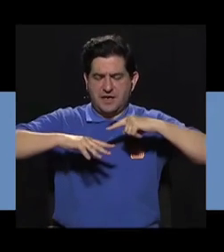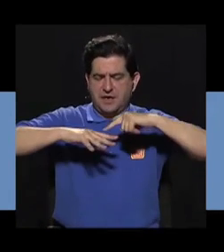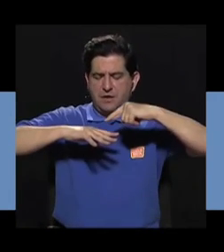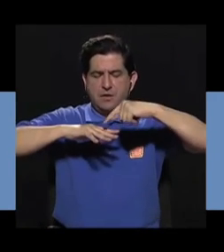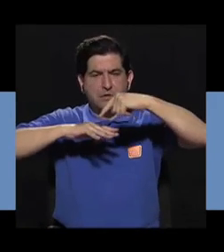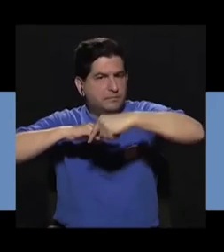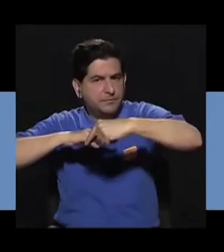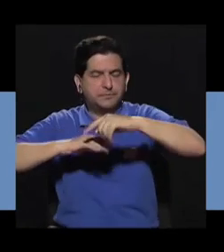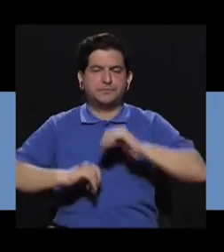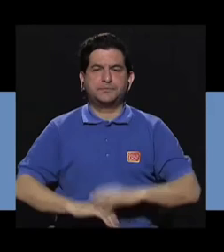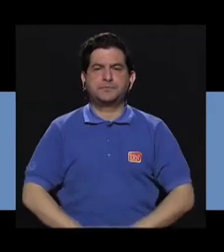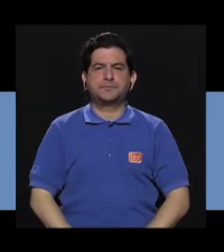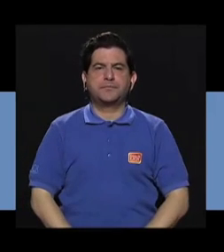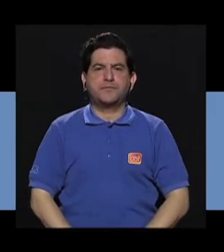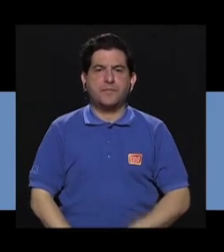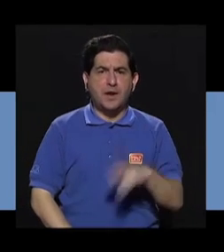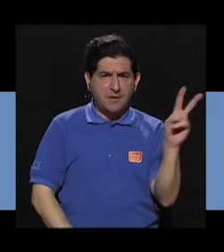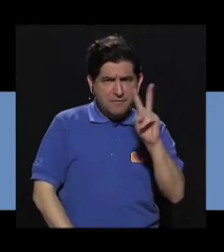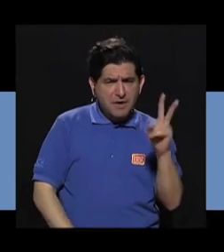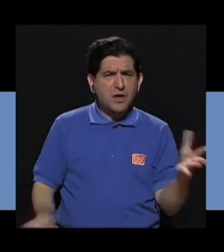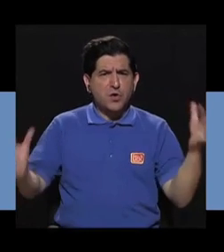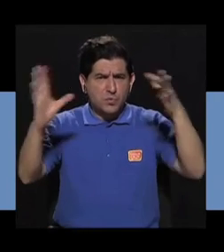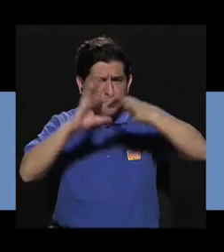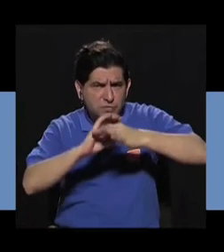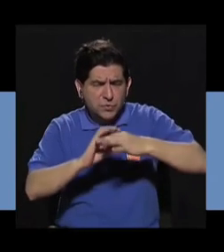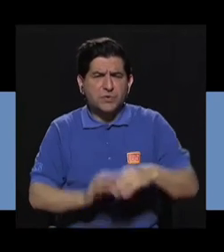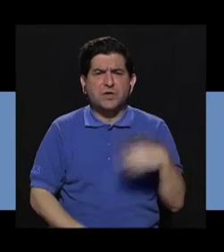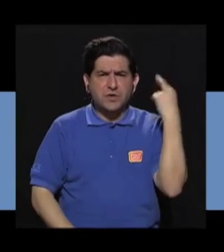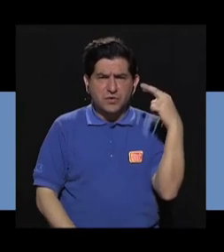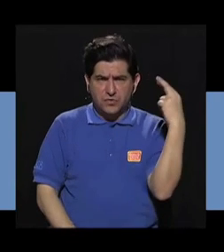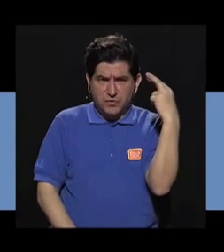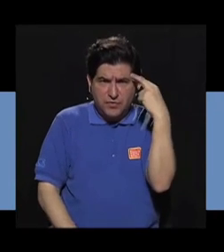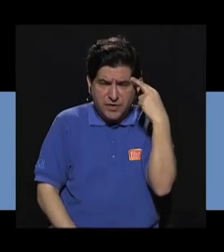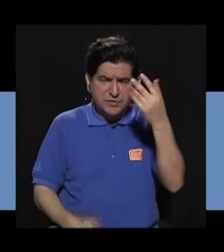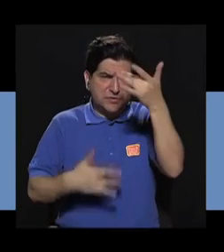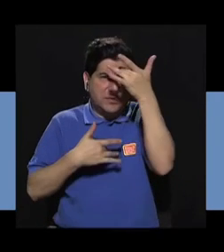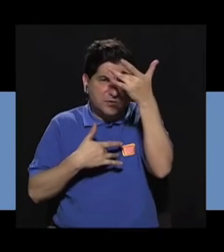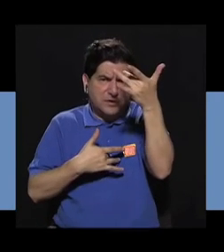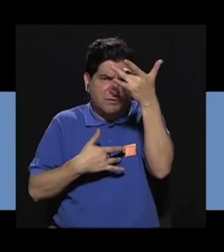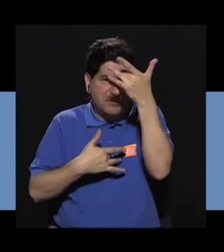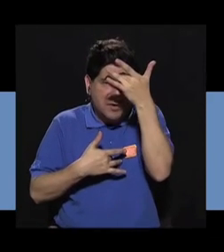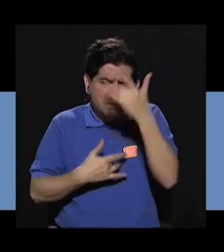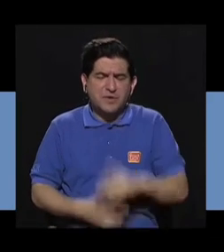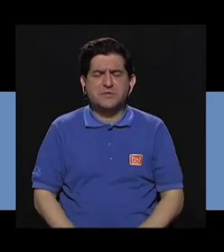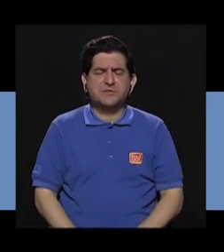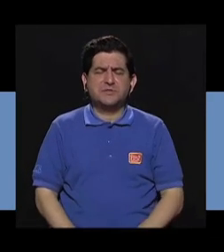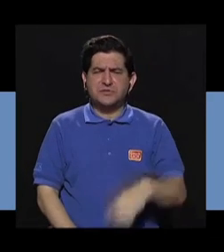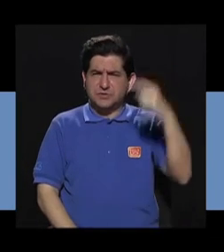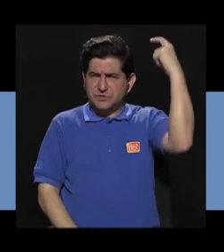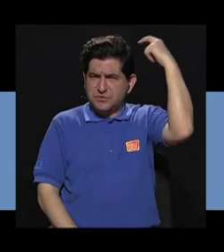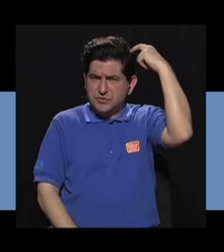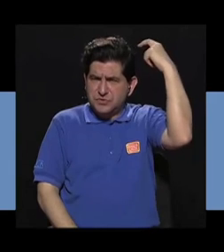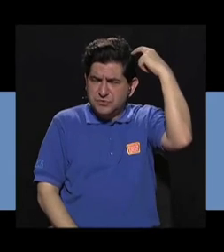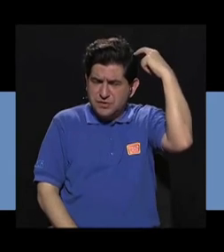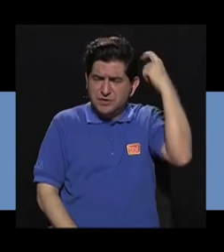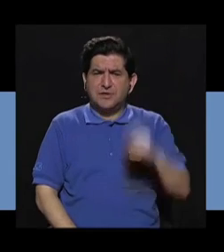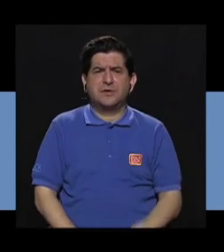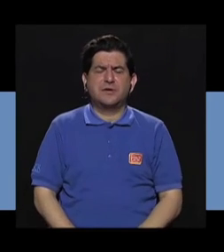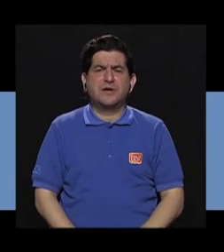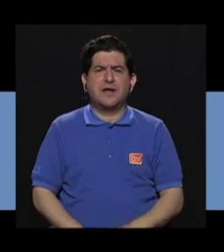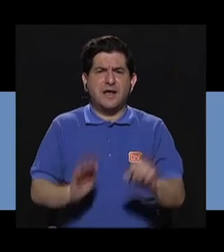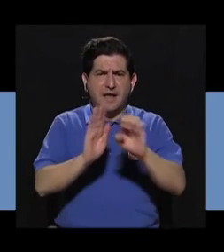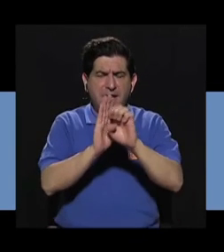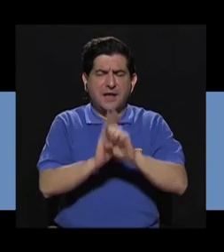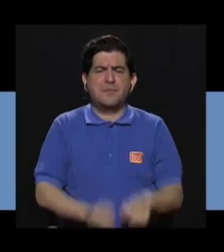articulaciones. Este virus se asocia como causa de enfermedades neurológicas, como el Gillian